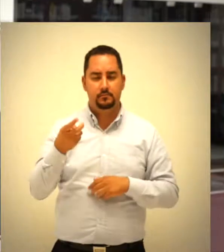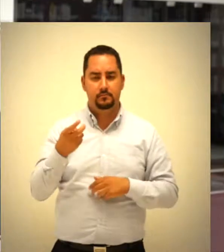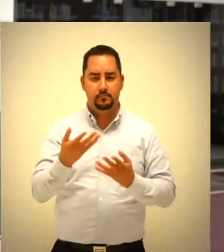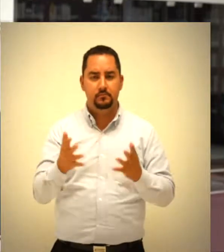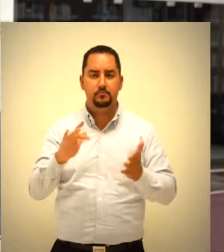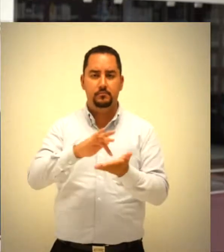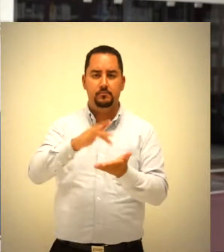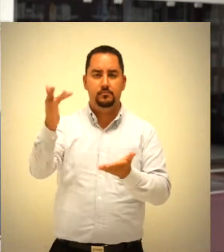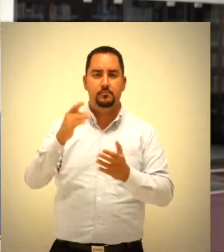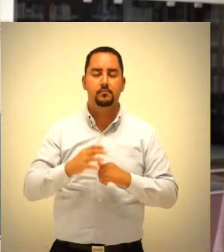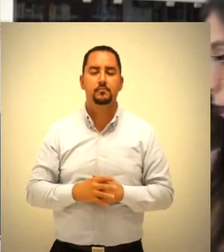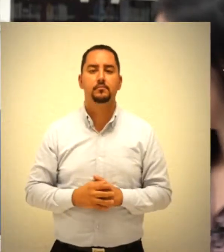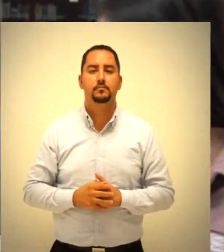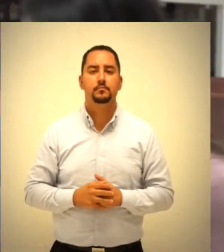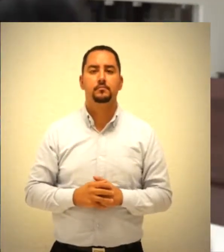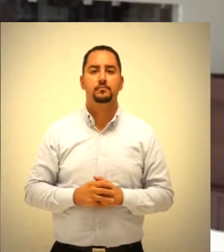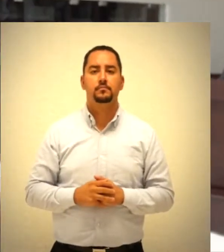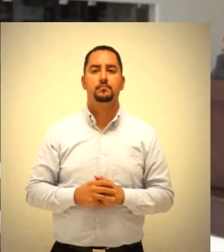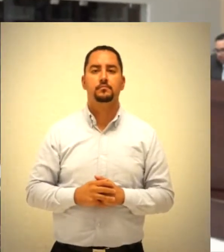Muchas gracias.